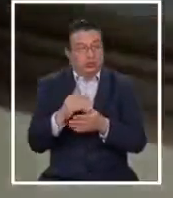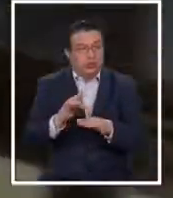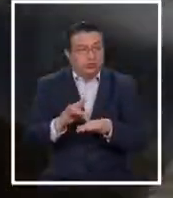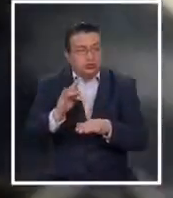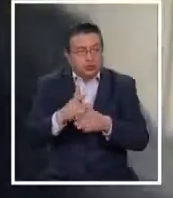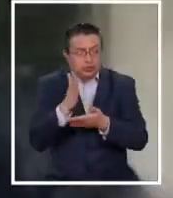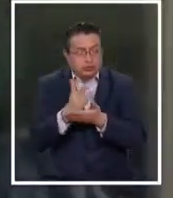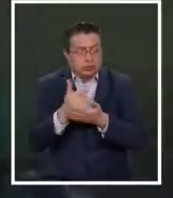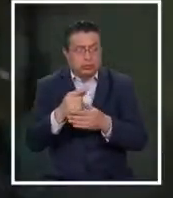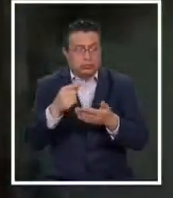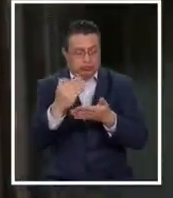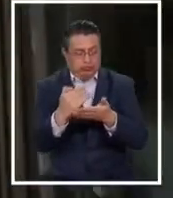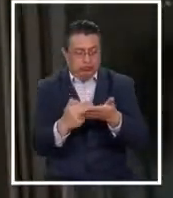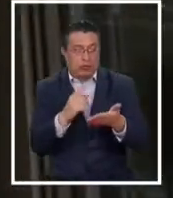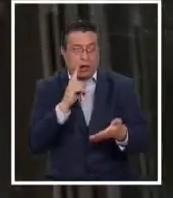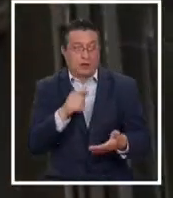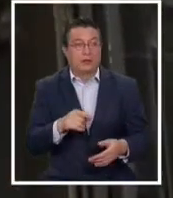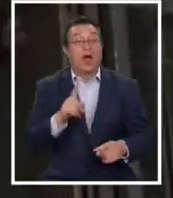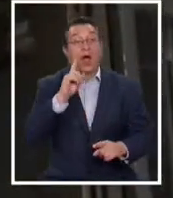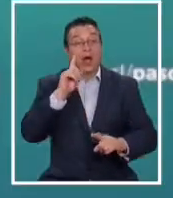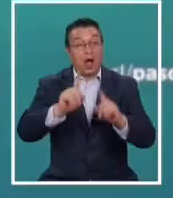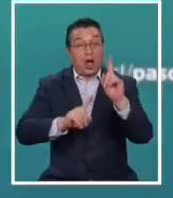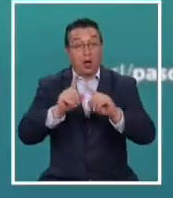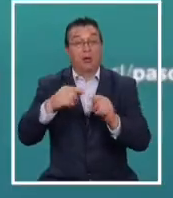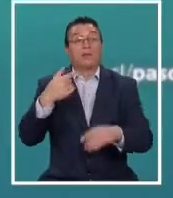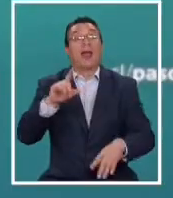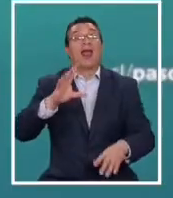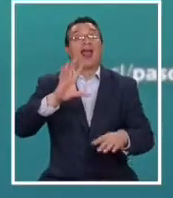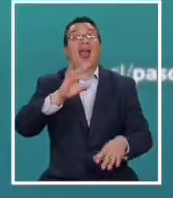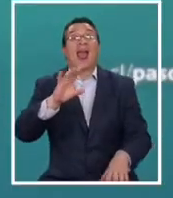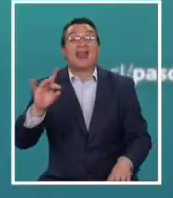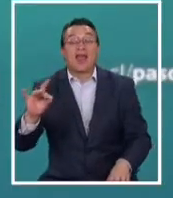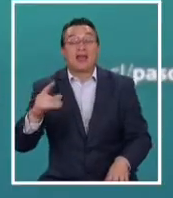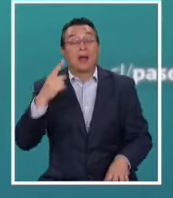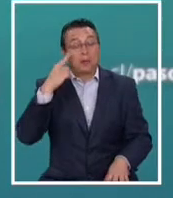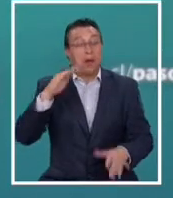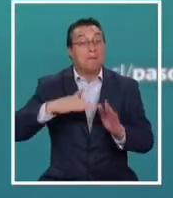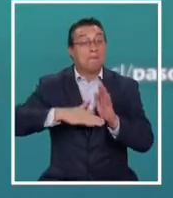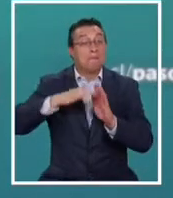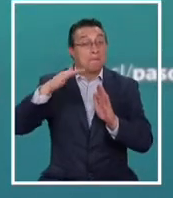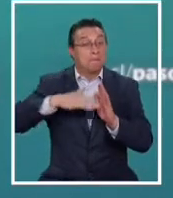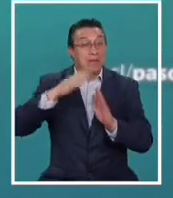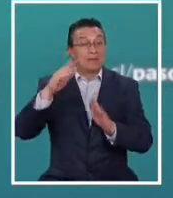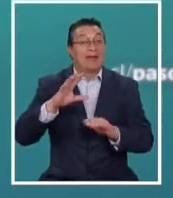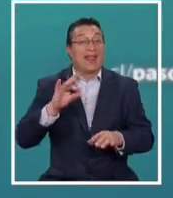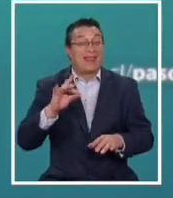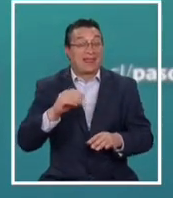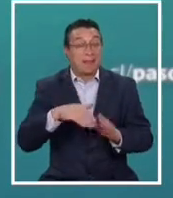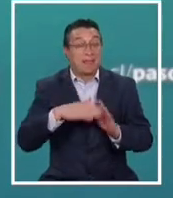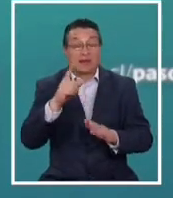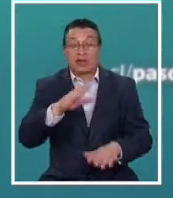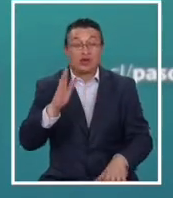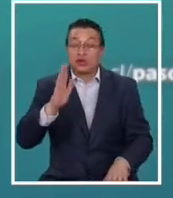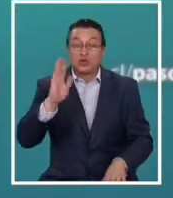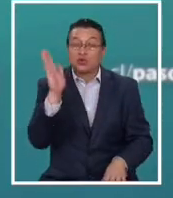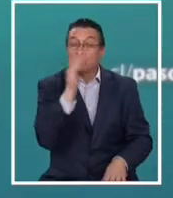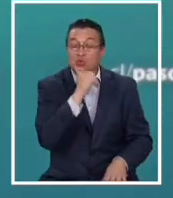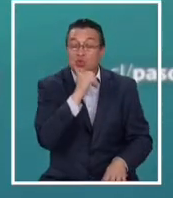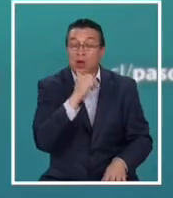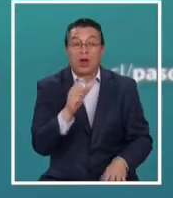criterios clínicos. Hay pacientes de distintas edades, pero por supuesto mayoritariamente mayores, que no tienen